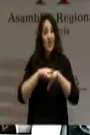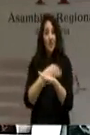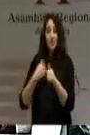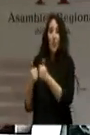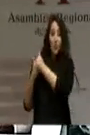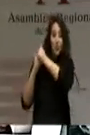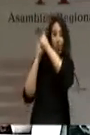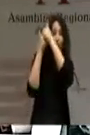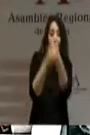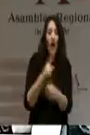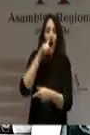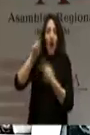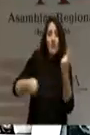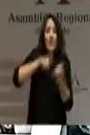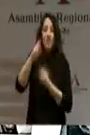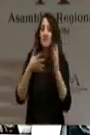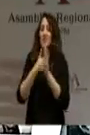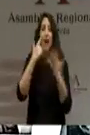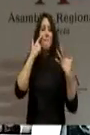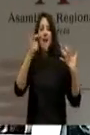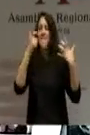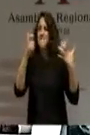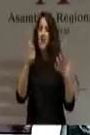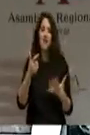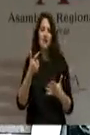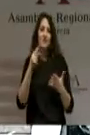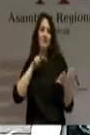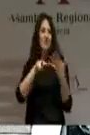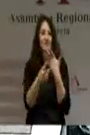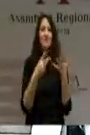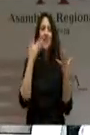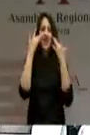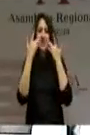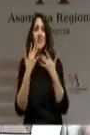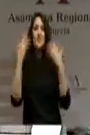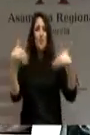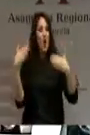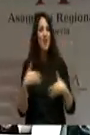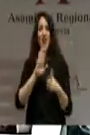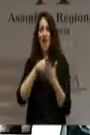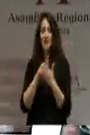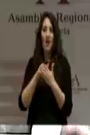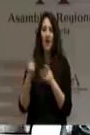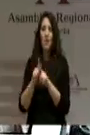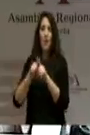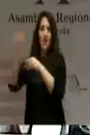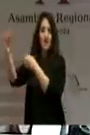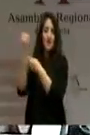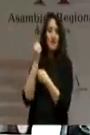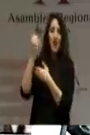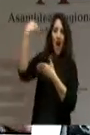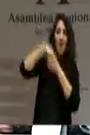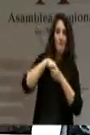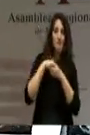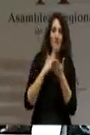tras año ha demostrado su insolvencia. Está intervenido, de hecho, y ha venido generando una deuda que consume recursos